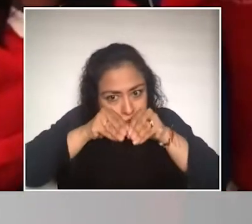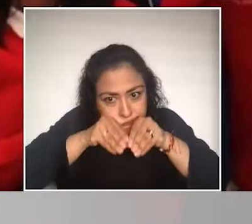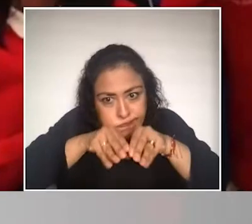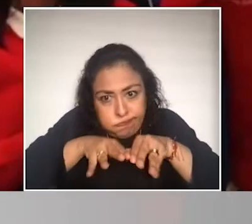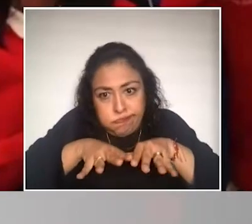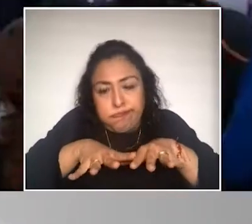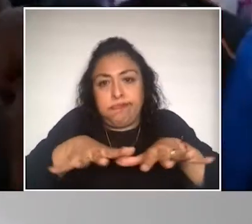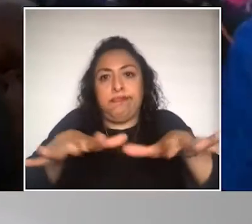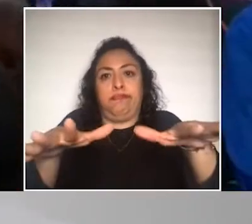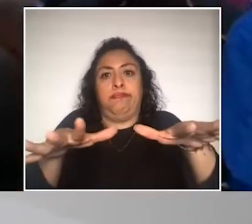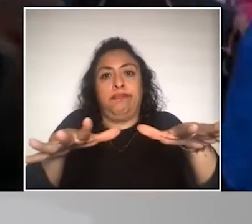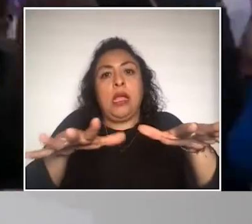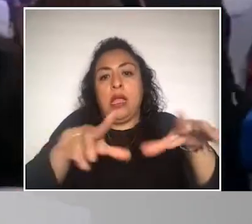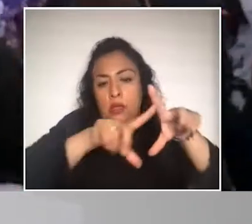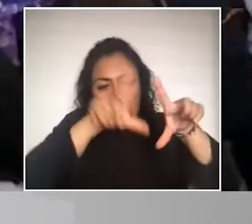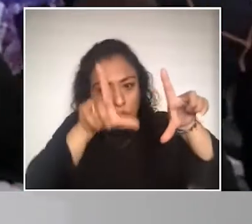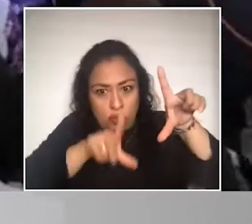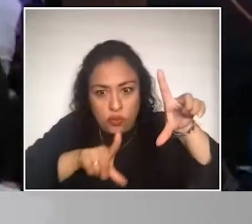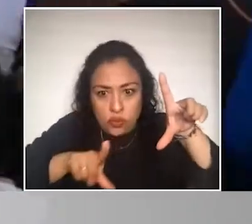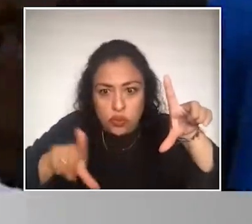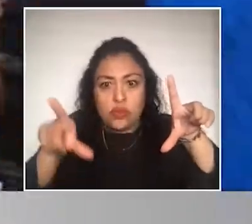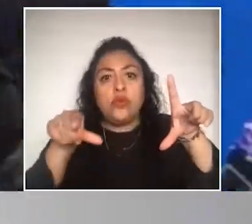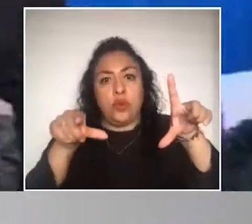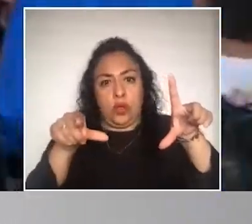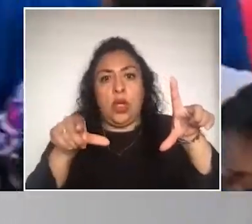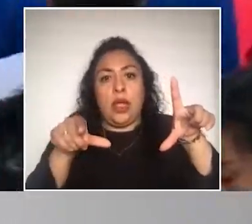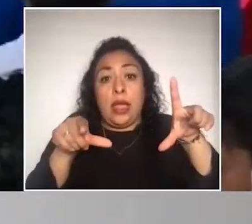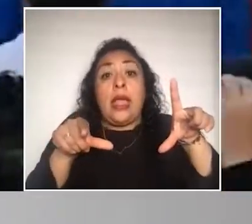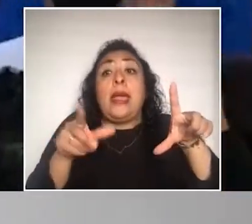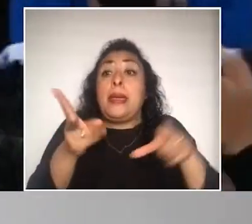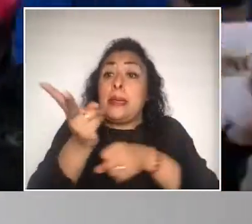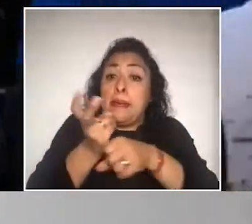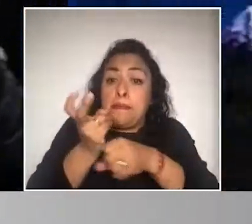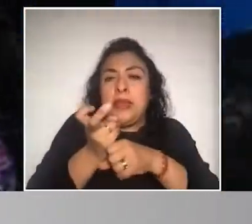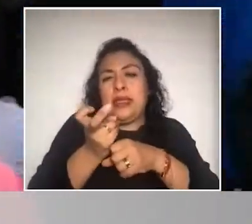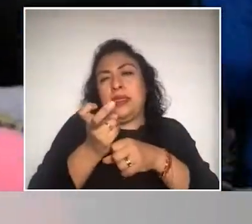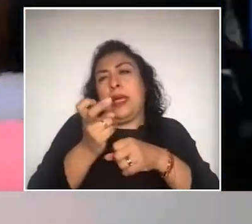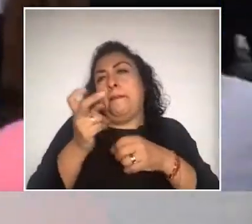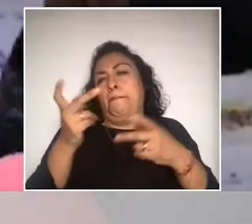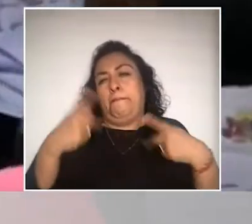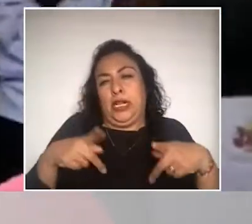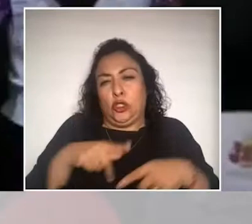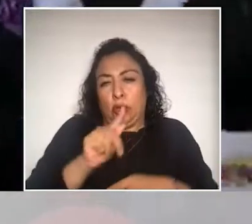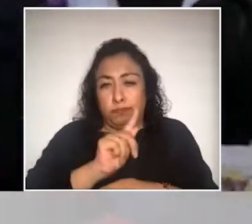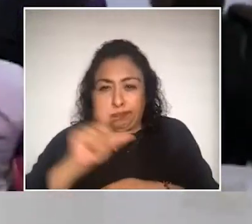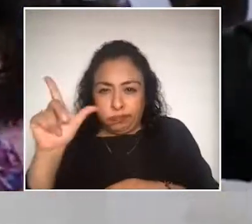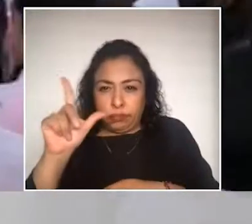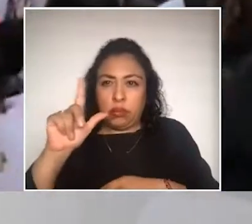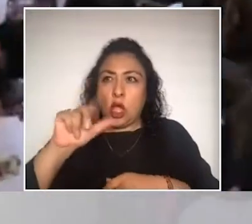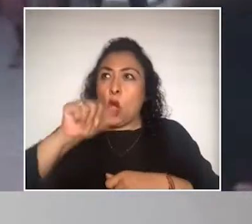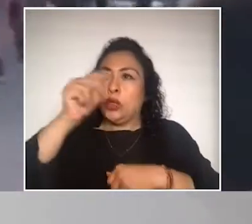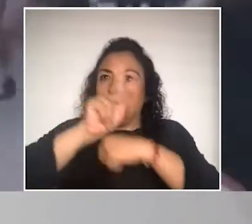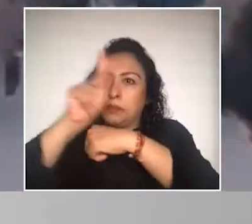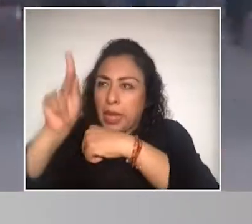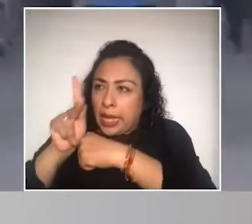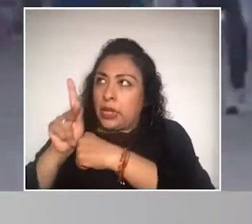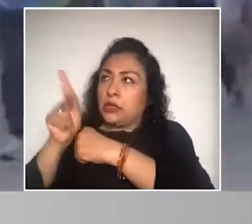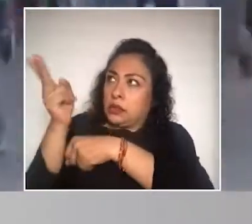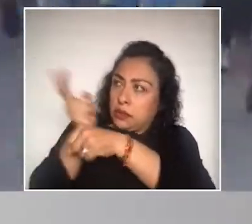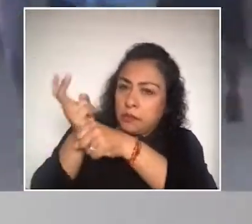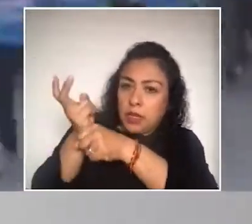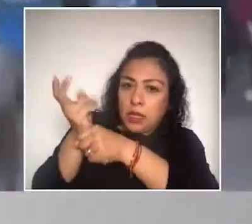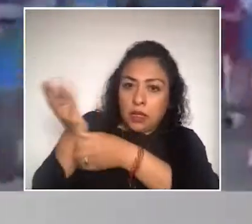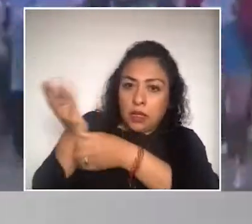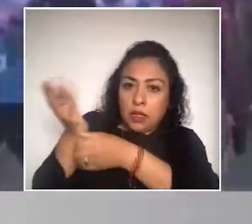este modelo a nivel nacional, de alguna manera. Se invita a expertos de distintas partes del mundo a compartir lo que están haciendo en otros países y sus experiencias